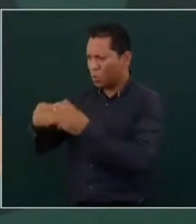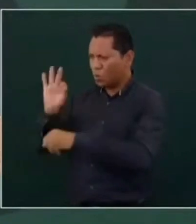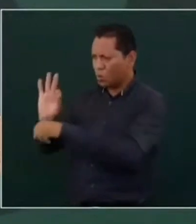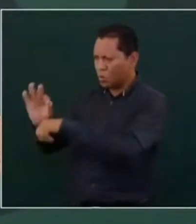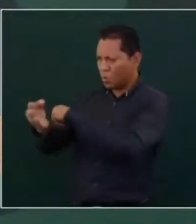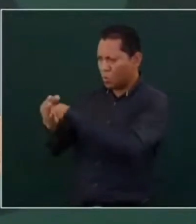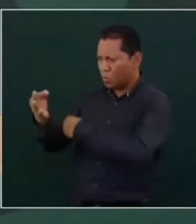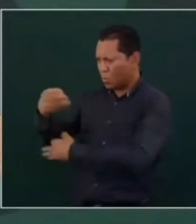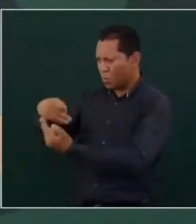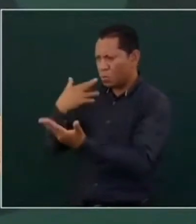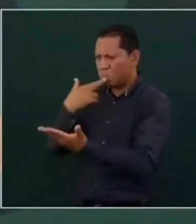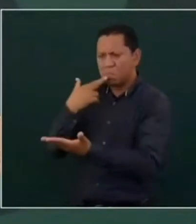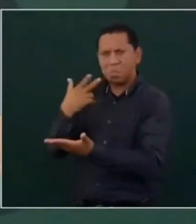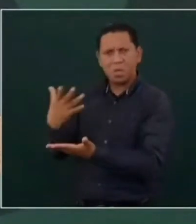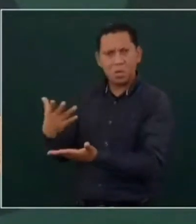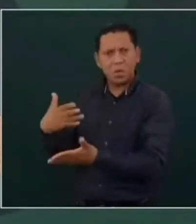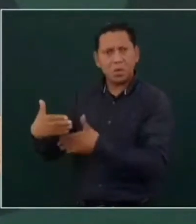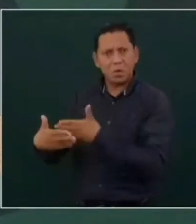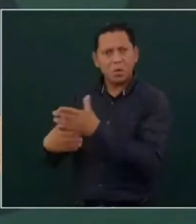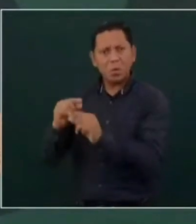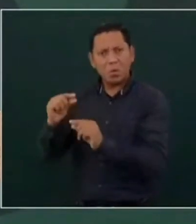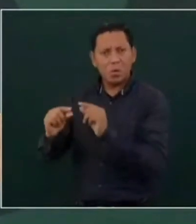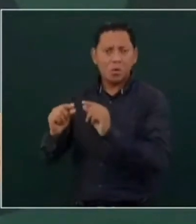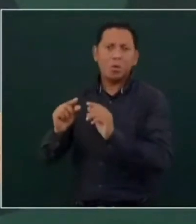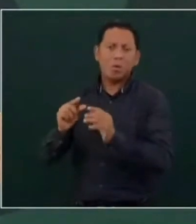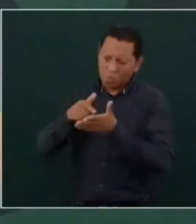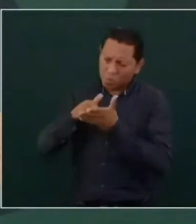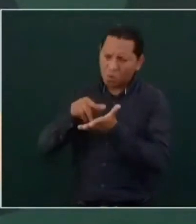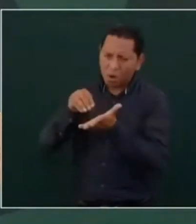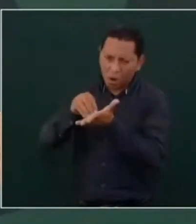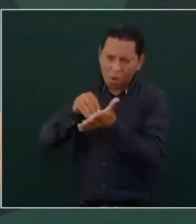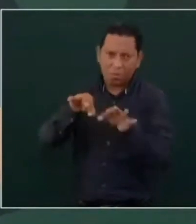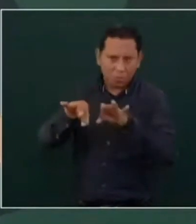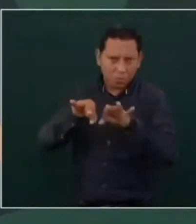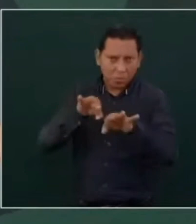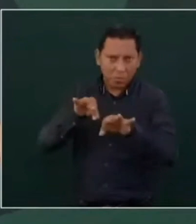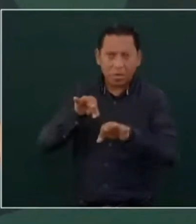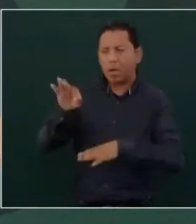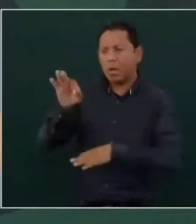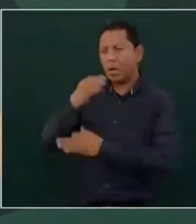haciendo respetando a todos pero